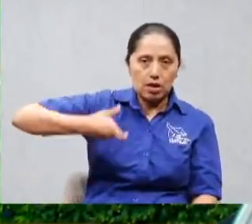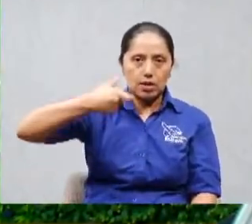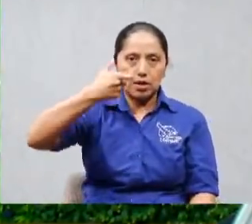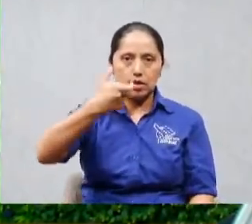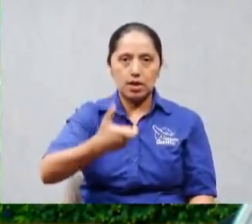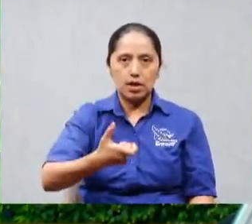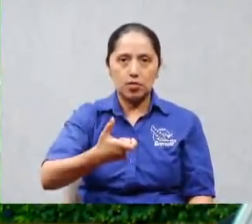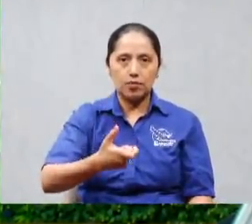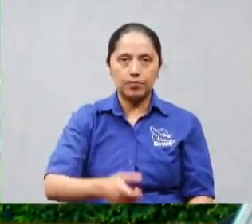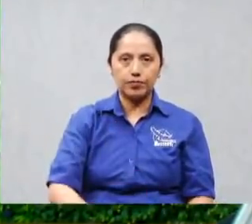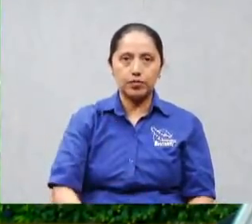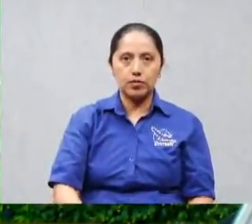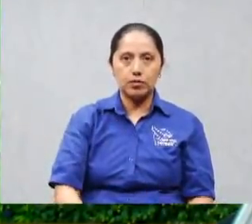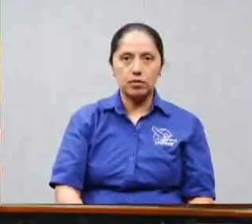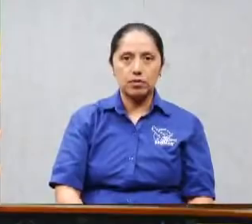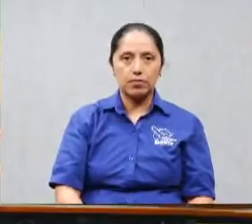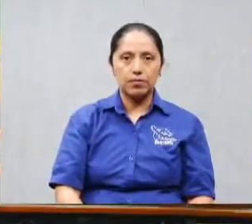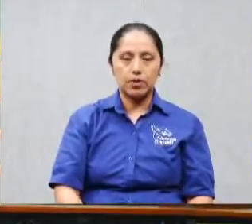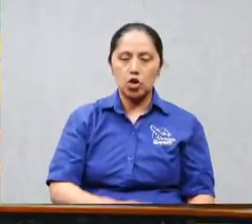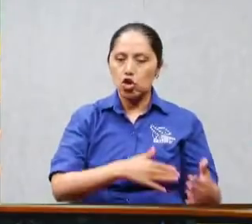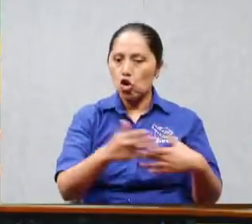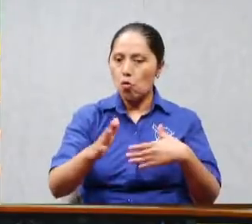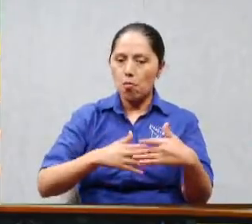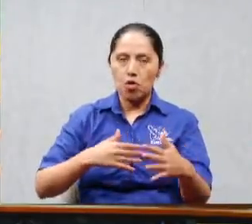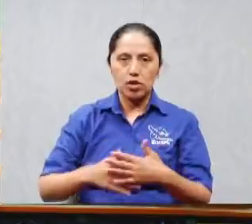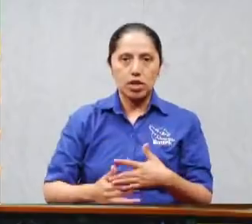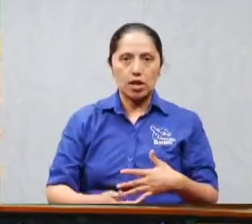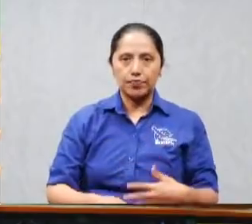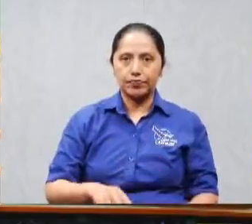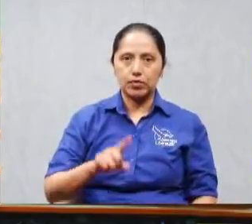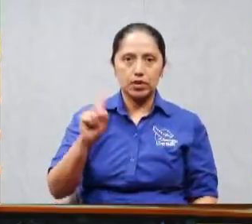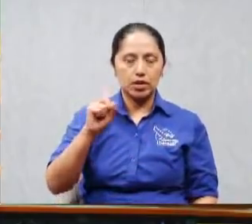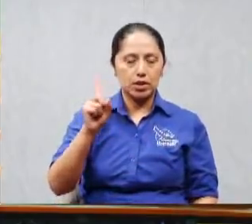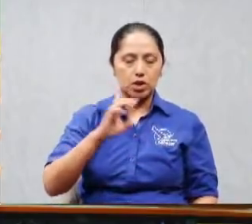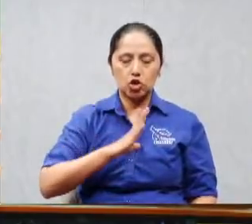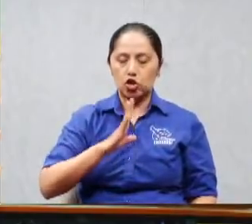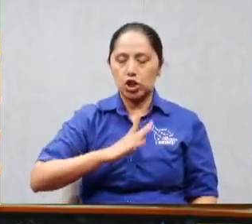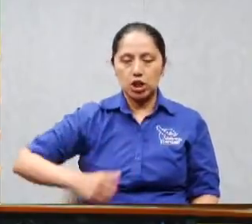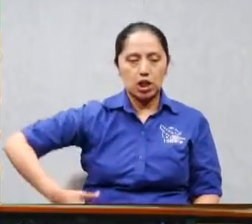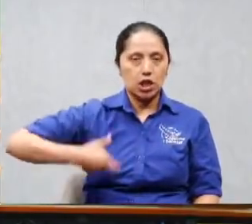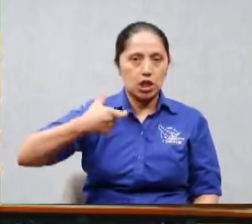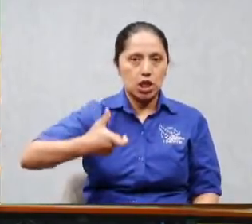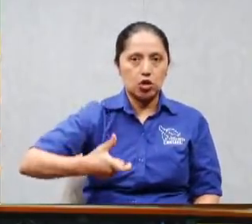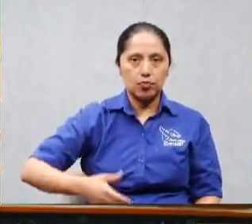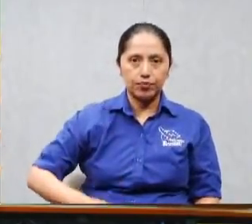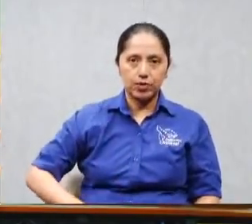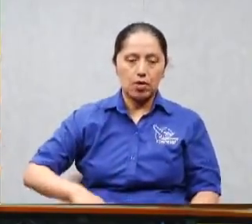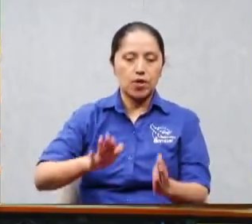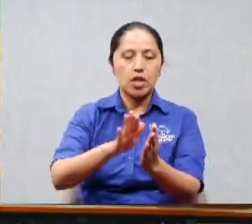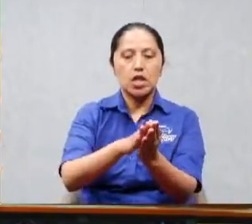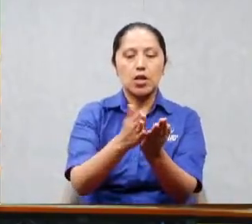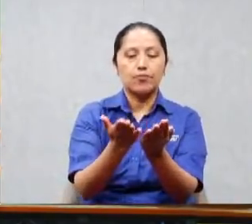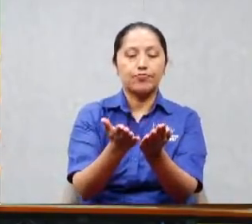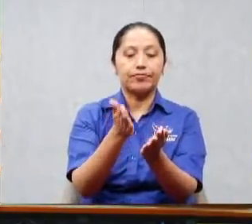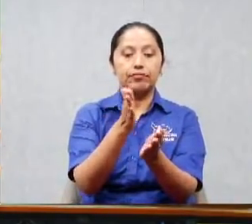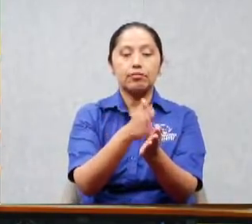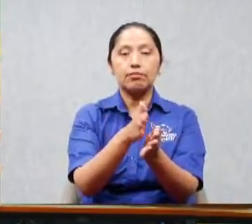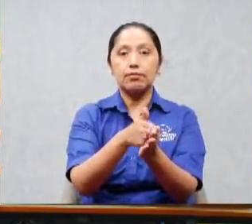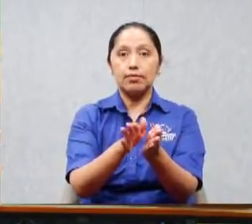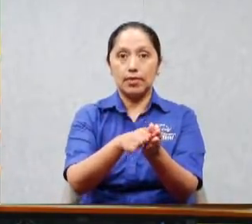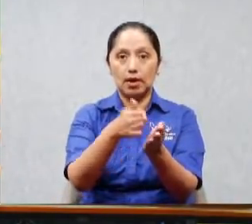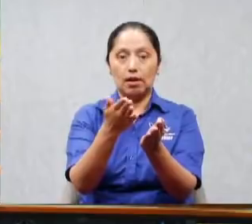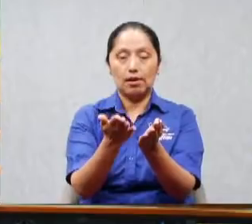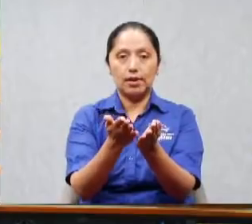aunque no tenga dinero ni uno se quede sin sacar su billetera todos sacaron su billetera muy bien ahora